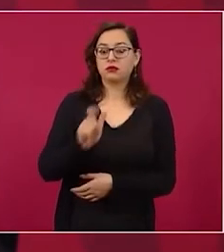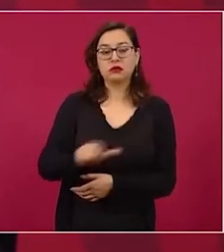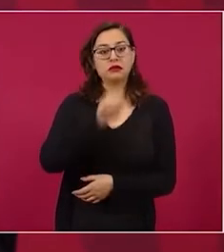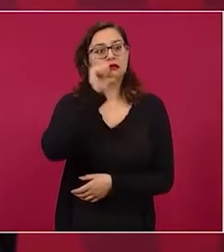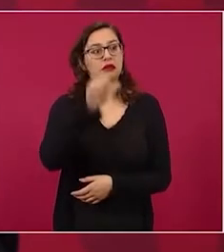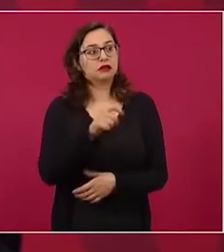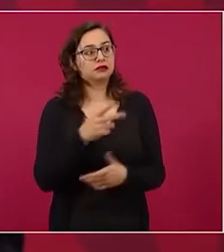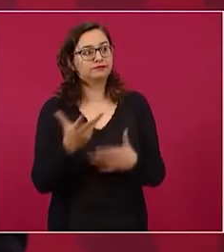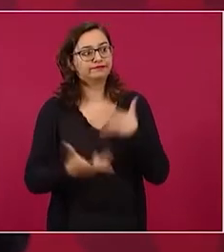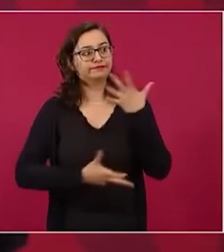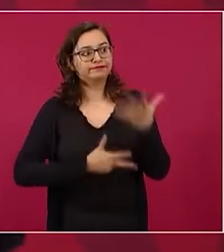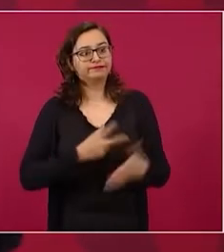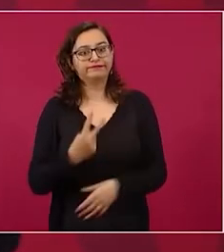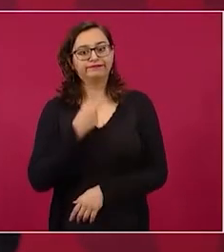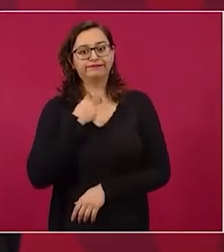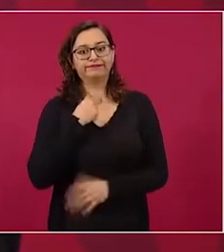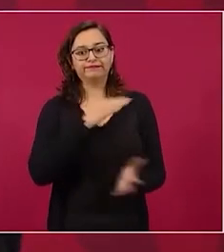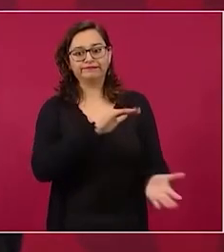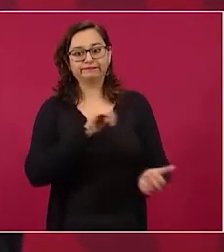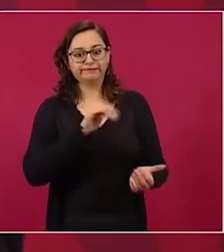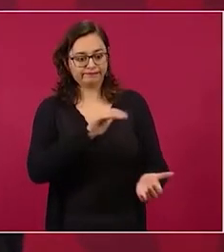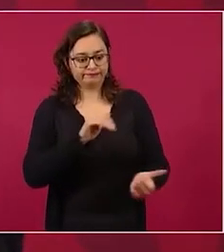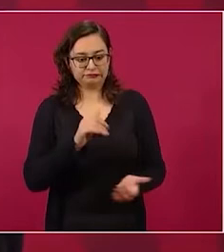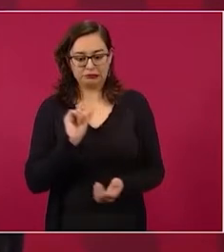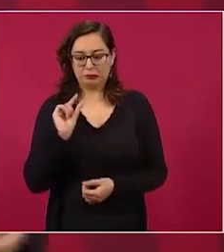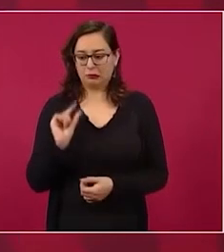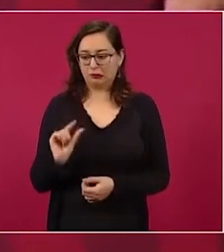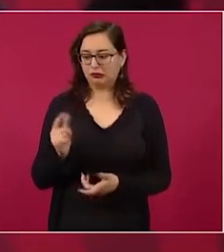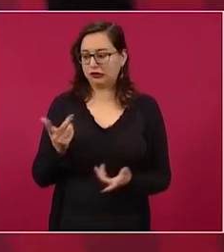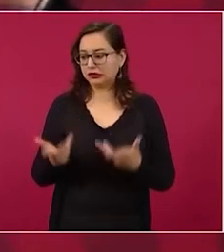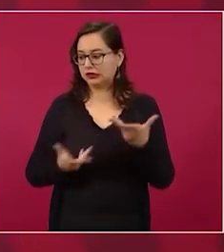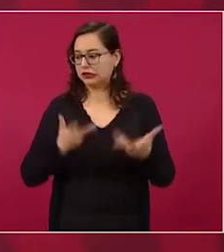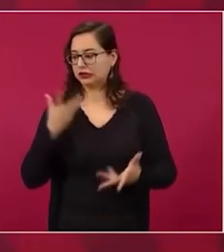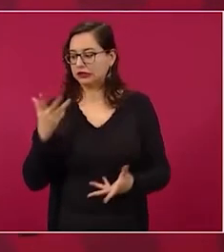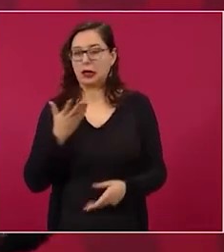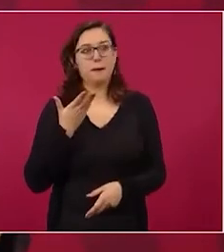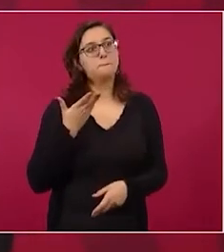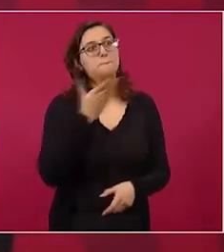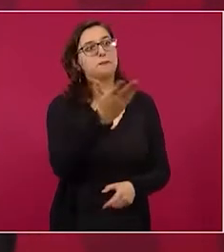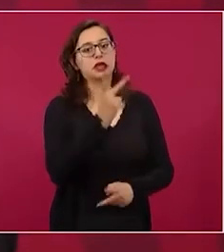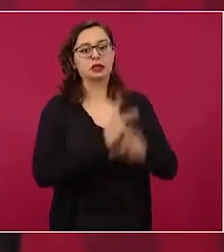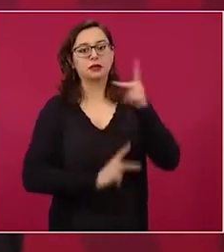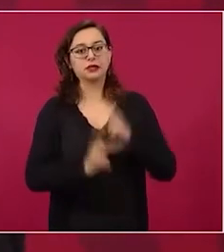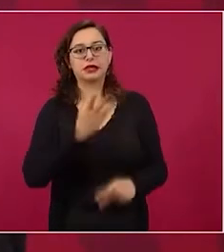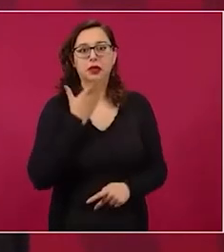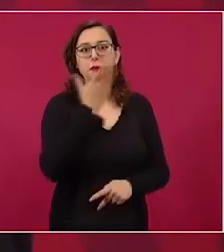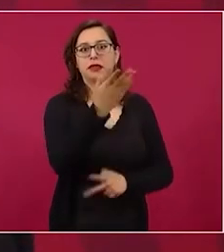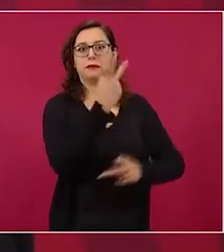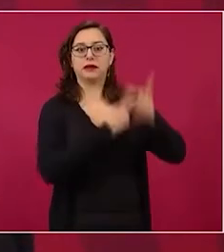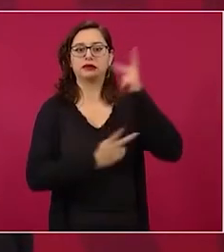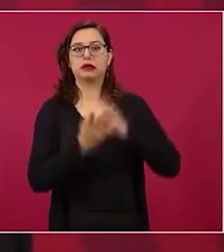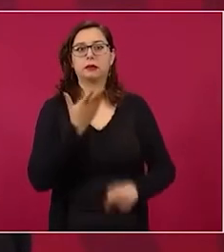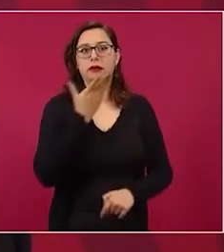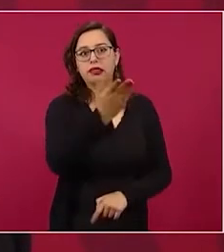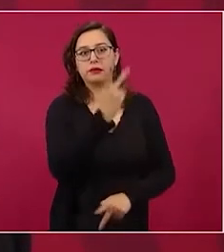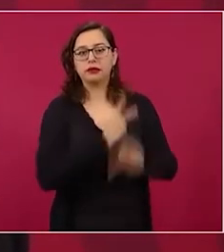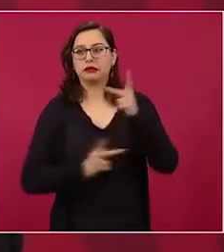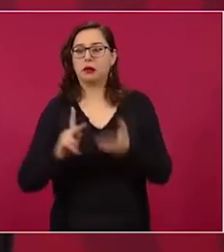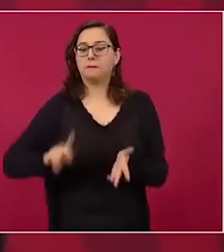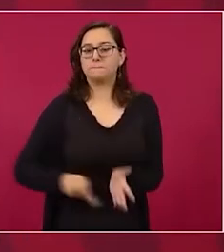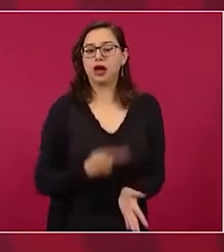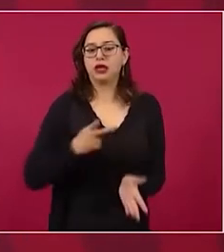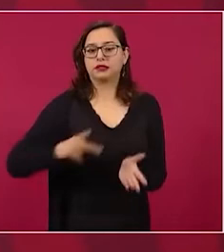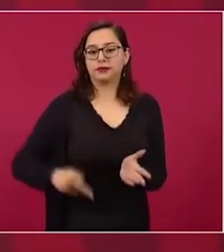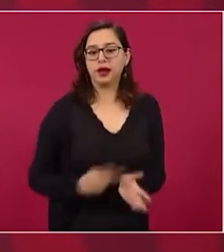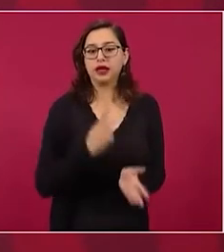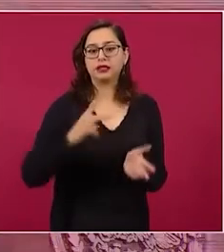cada vez más y todo se quedaba en el mismo gobierno, no le llegaba